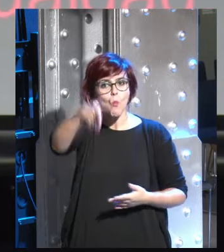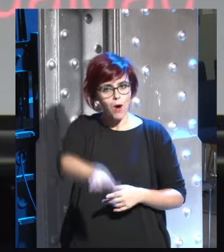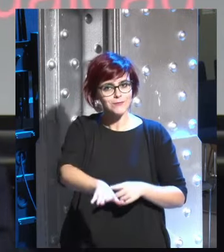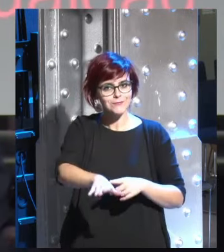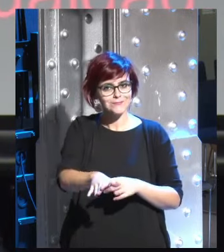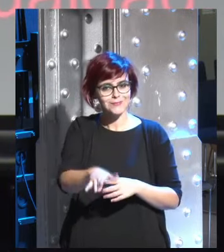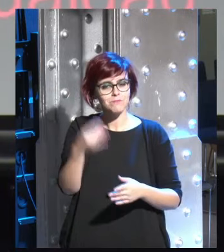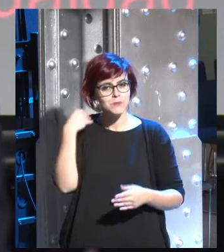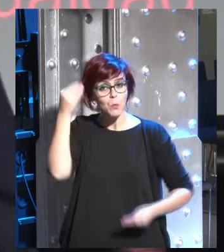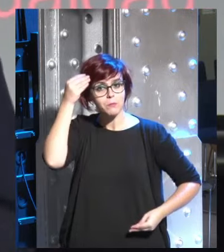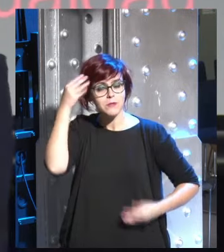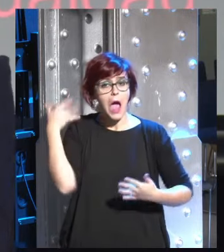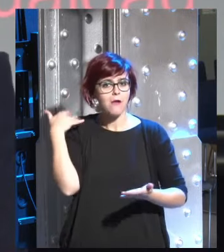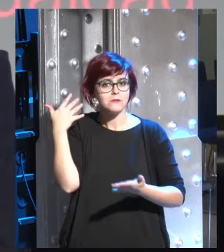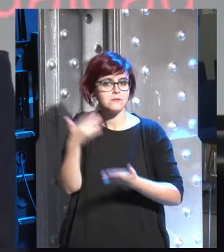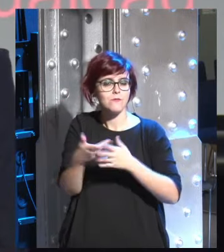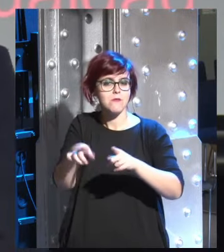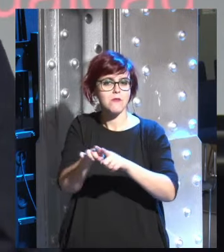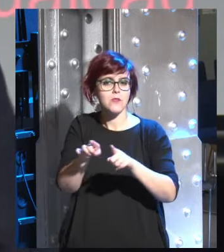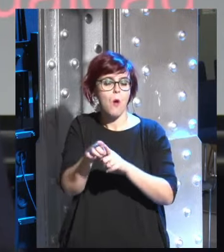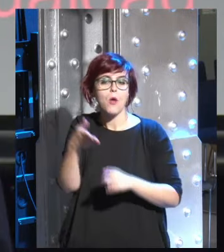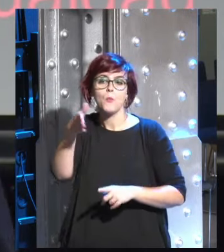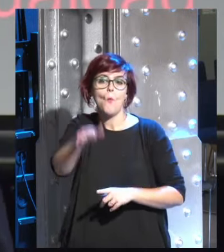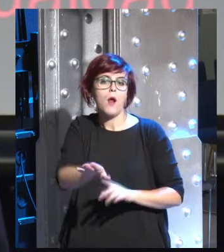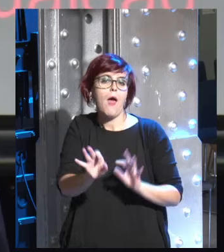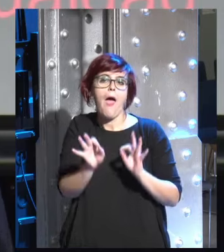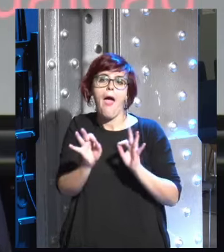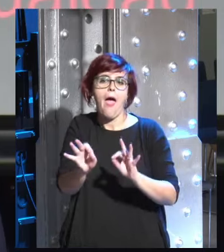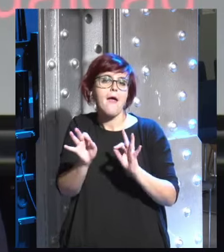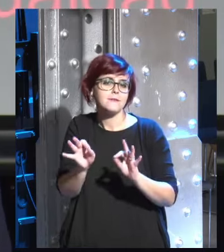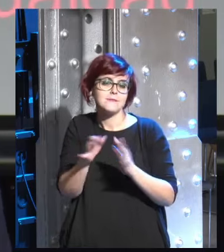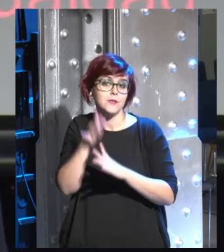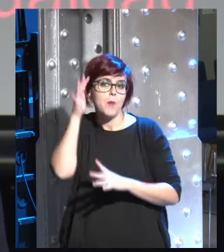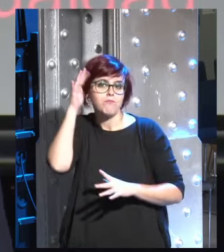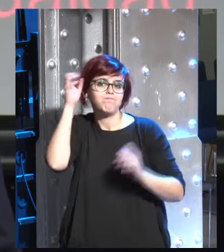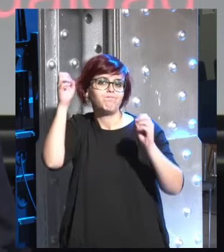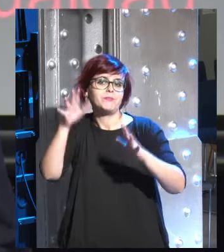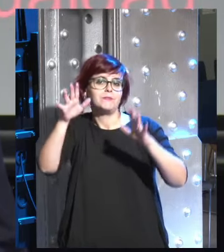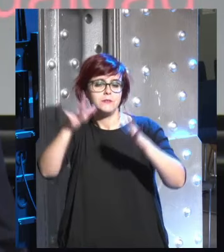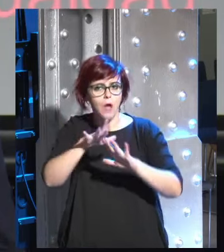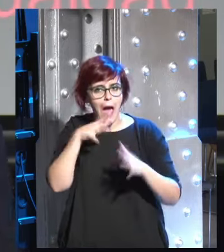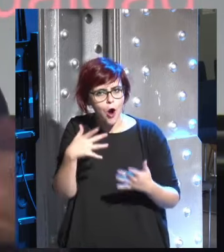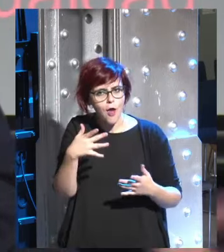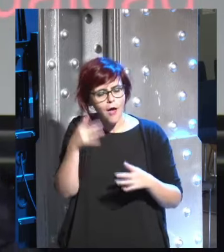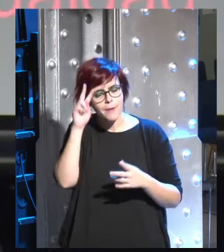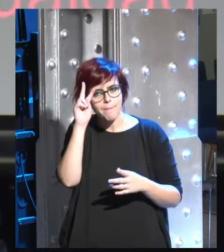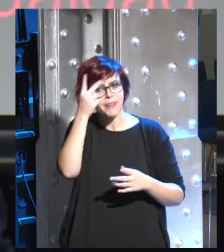transformación desde ser un fenómeno existencial metafísico a ser un problema técnico